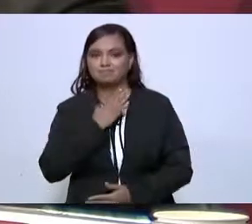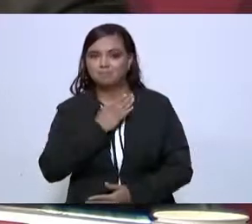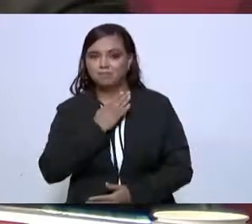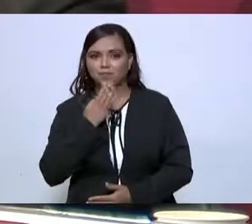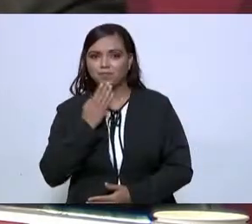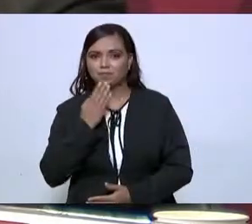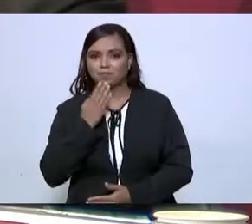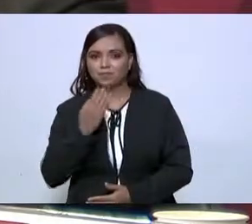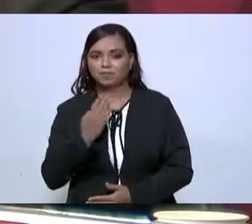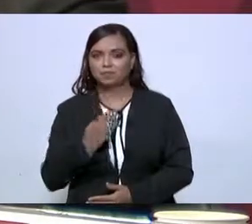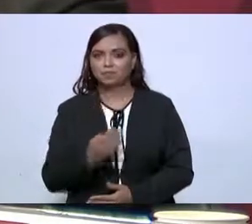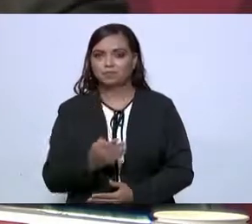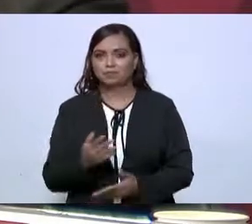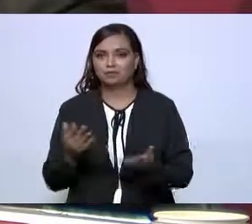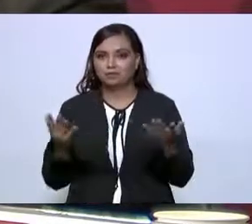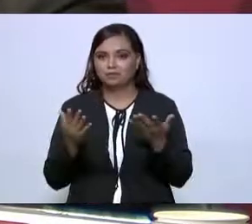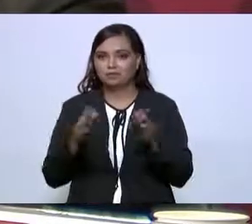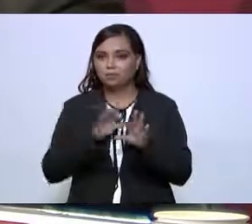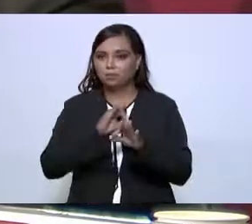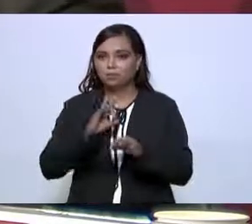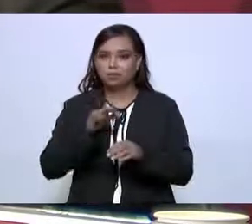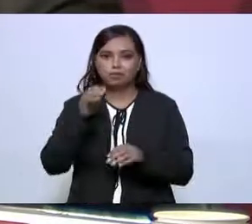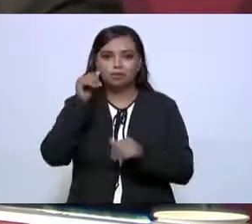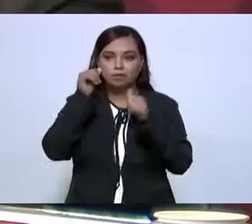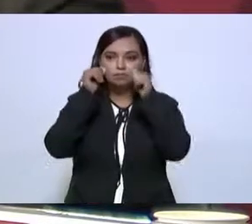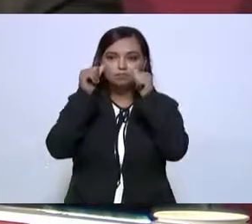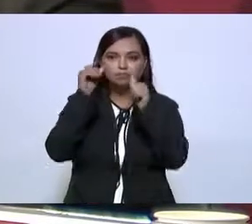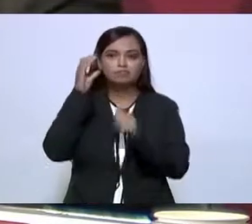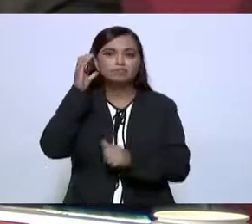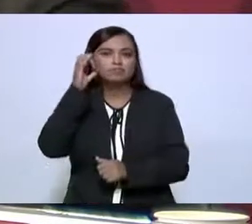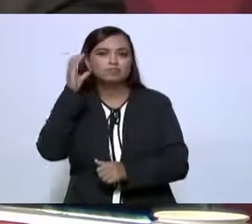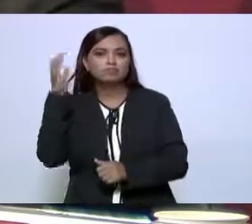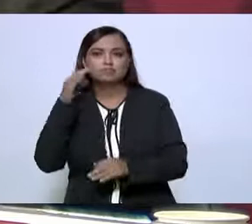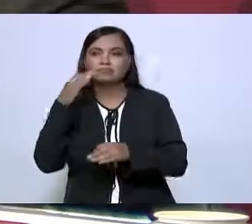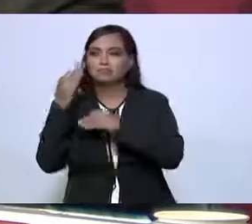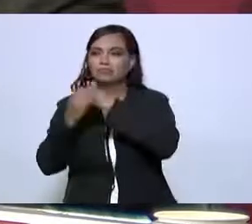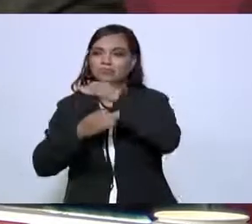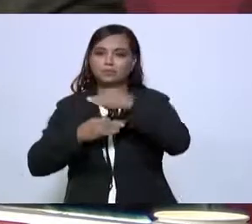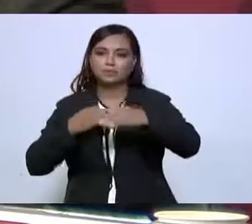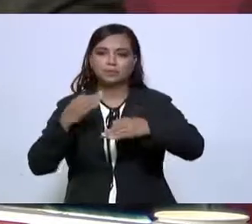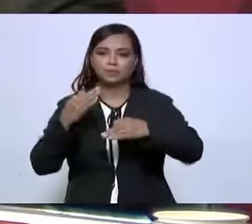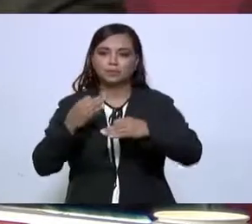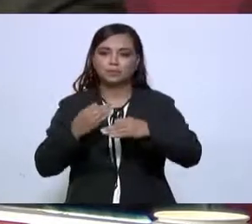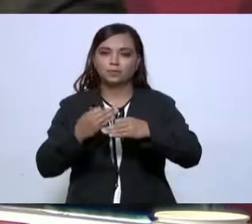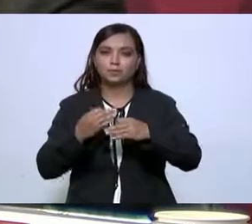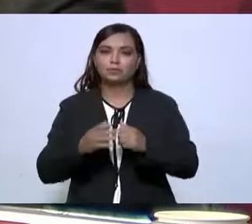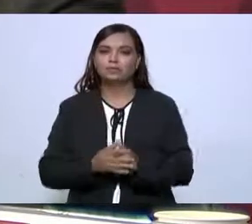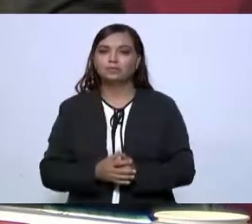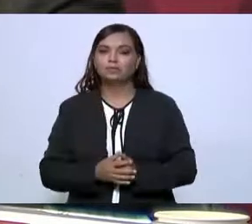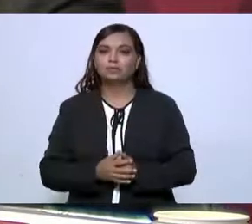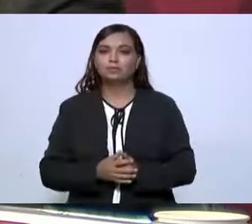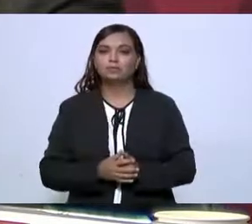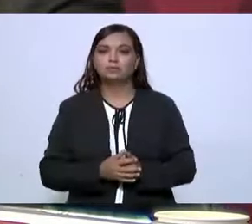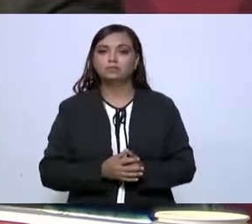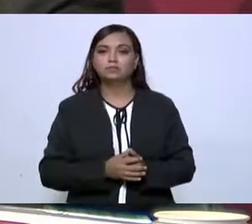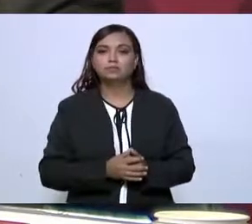el escuchar lo que las